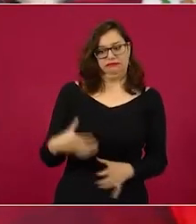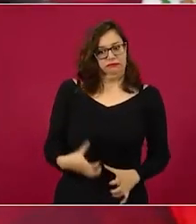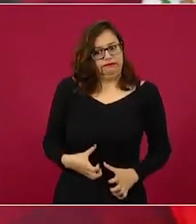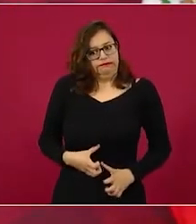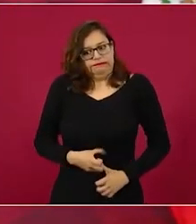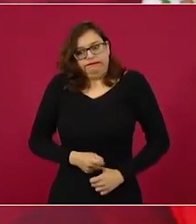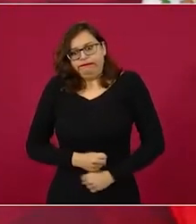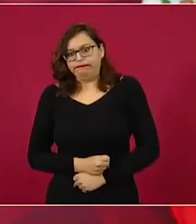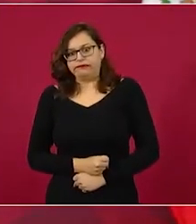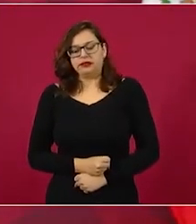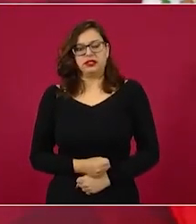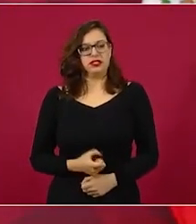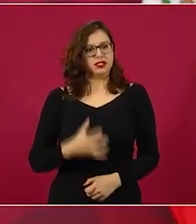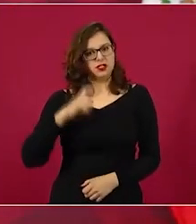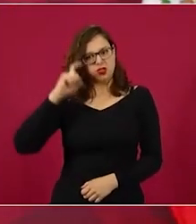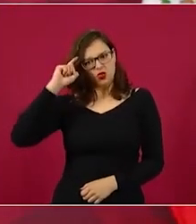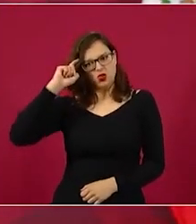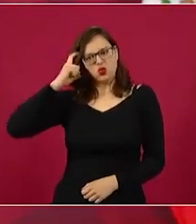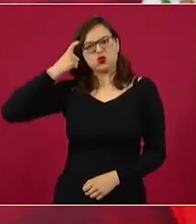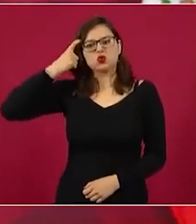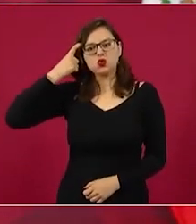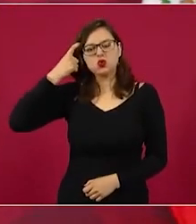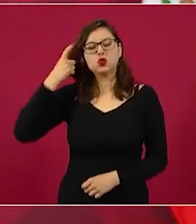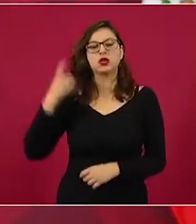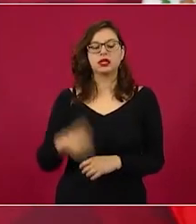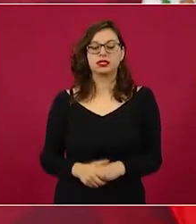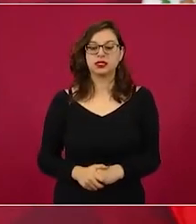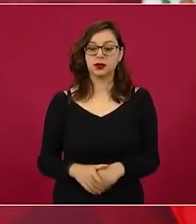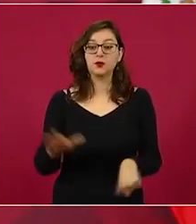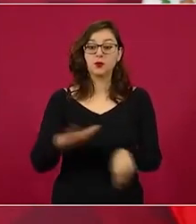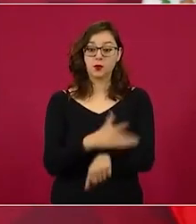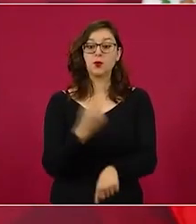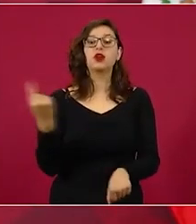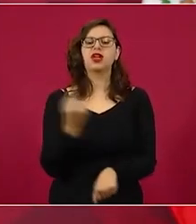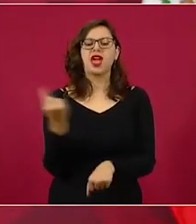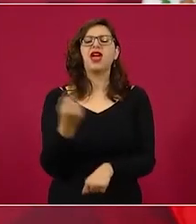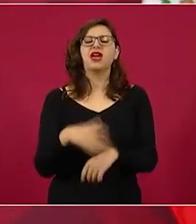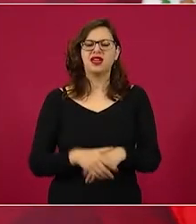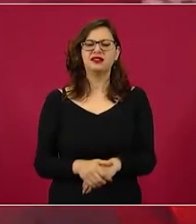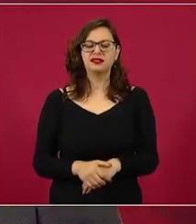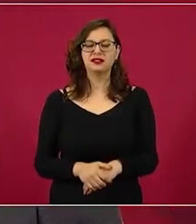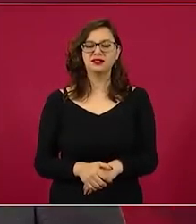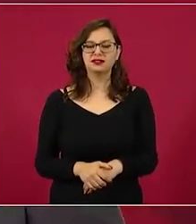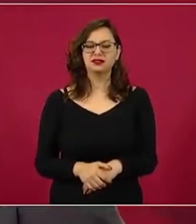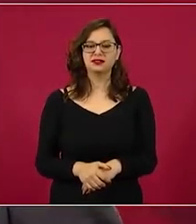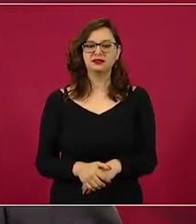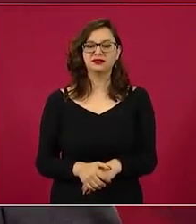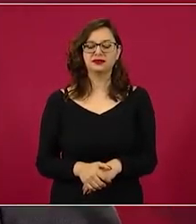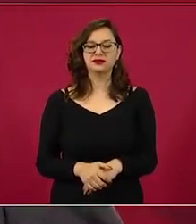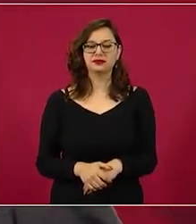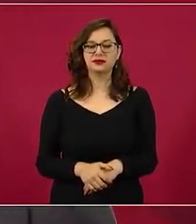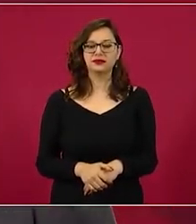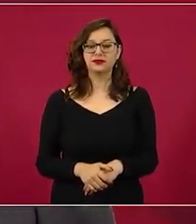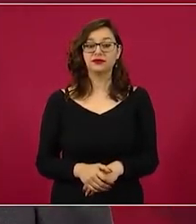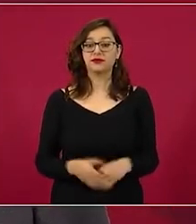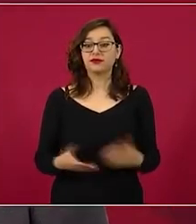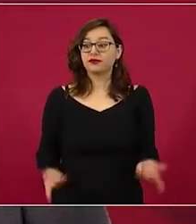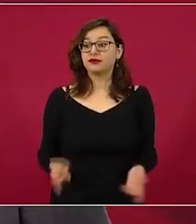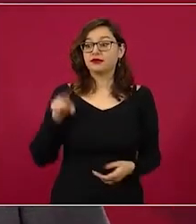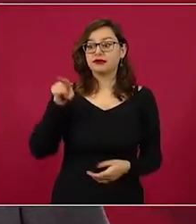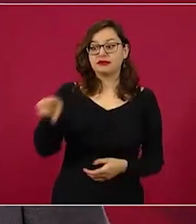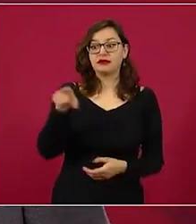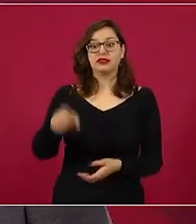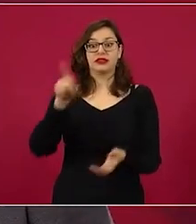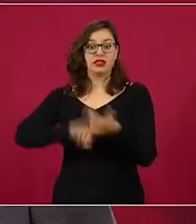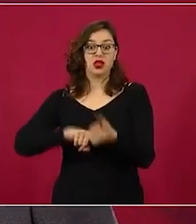destinan dinero a la guerra